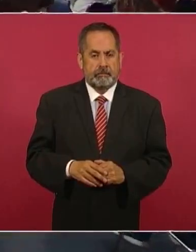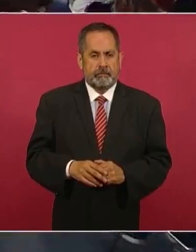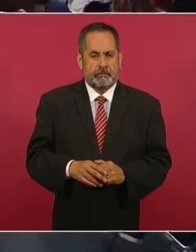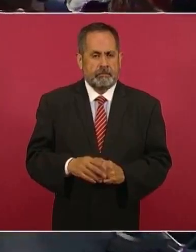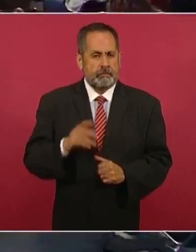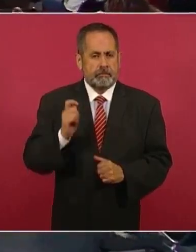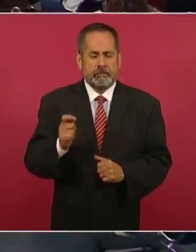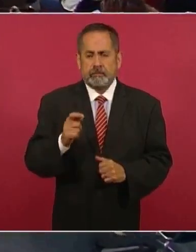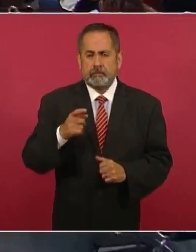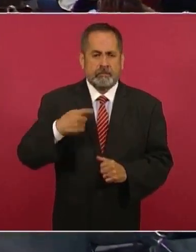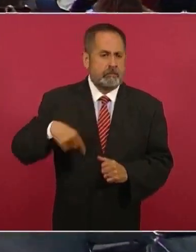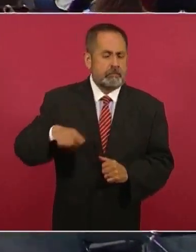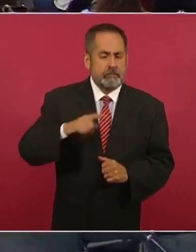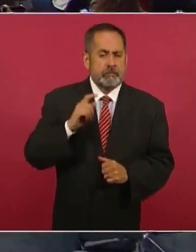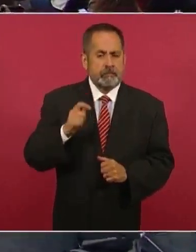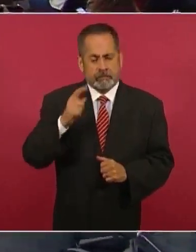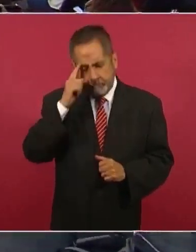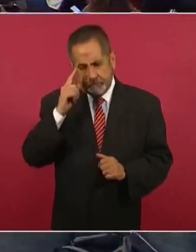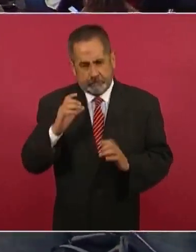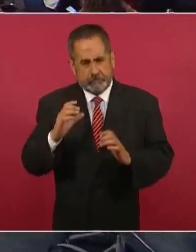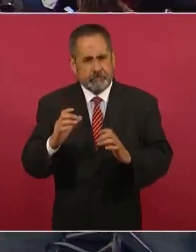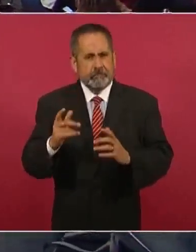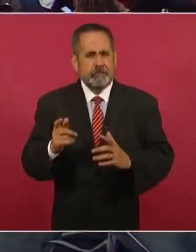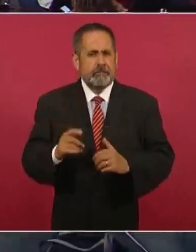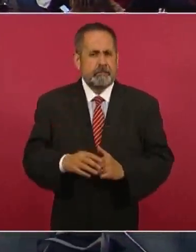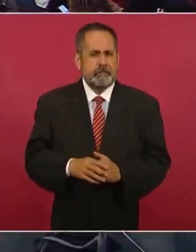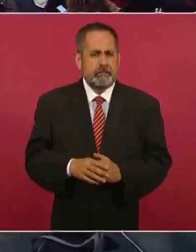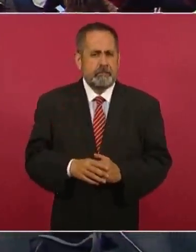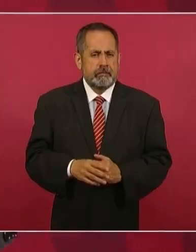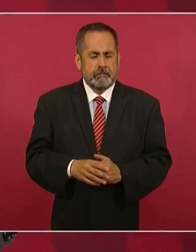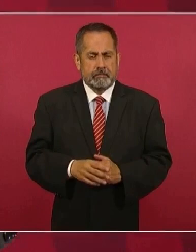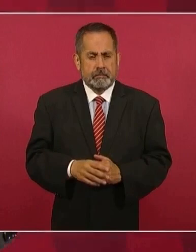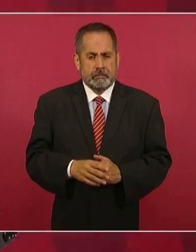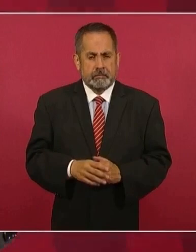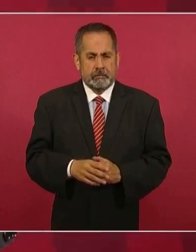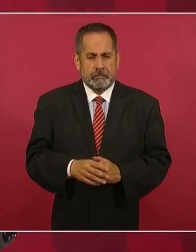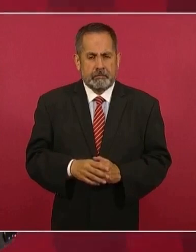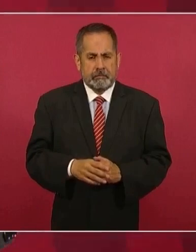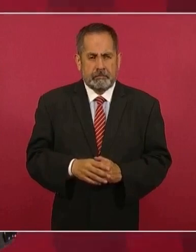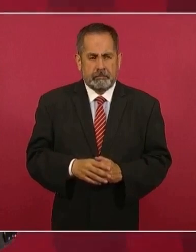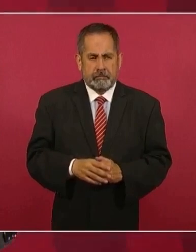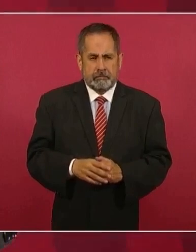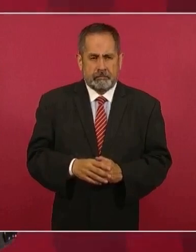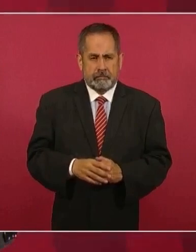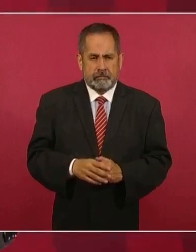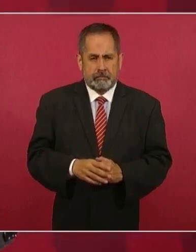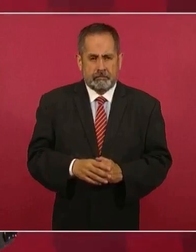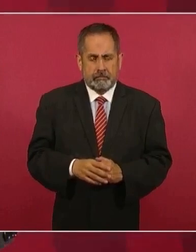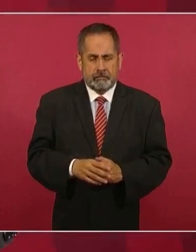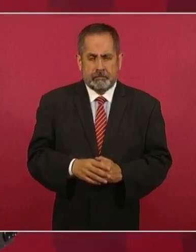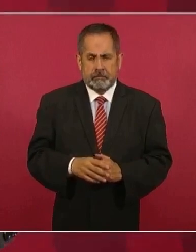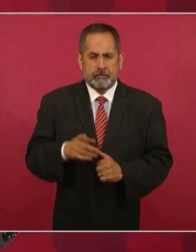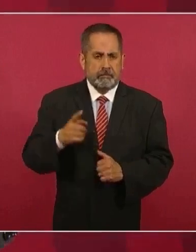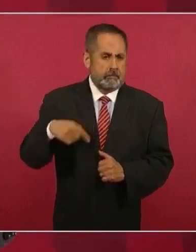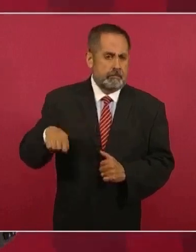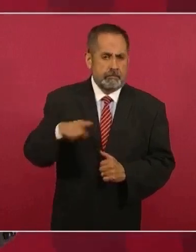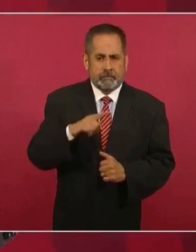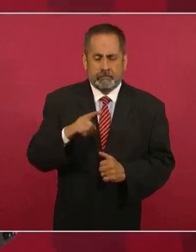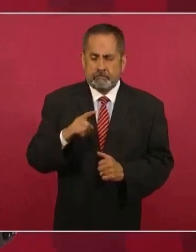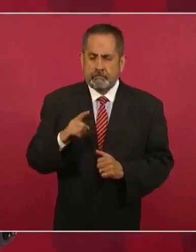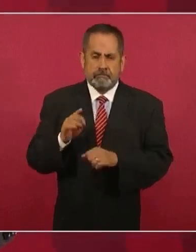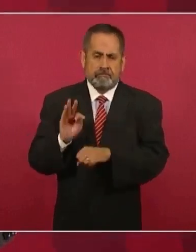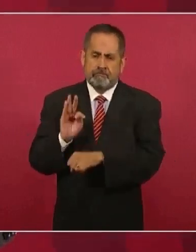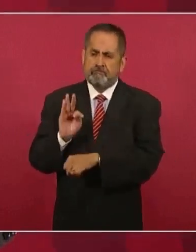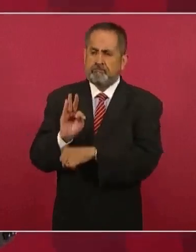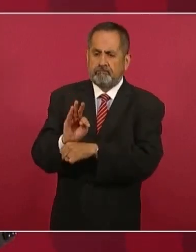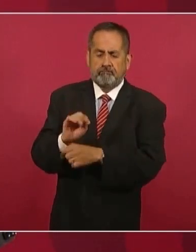cuidamos a los elementos de las Fuerzas